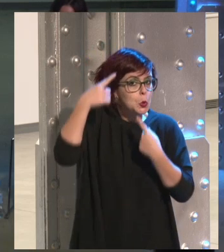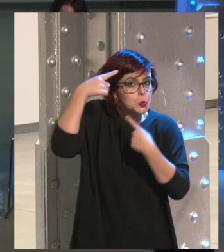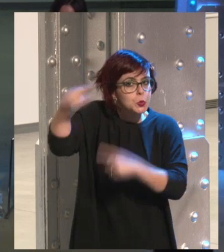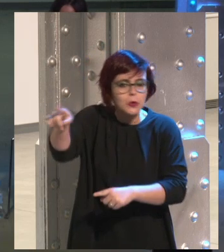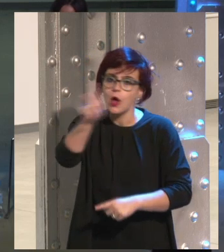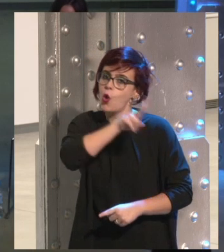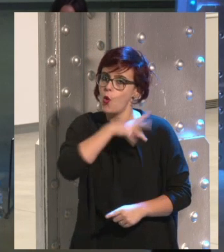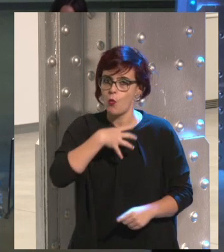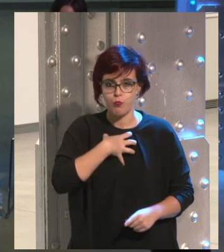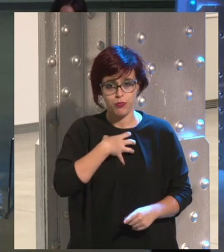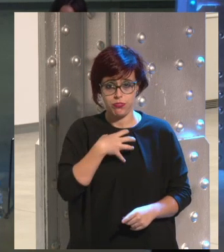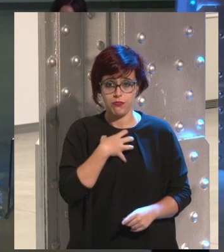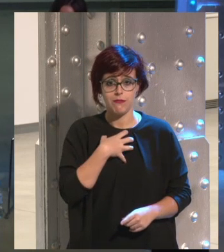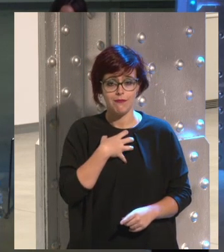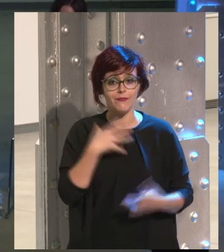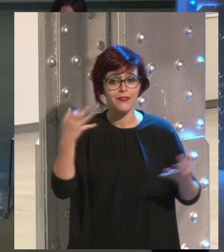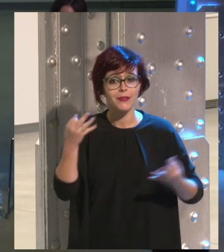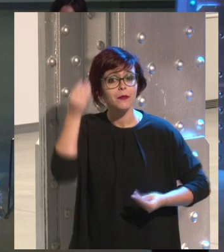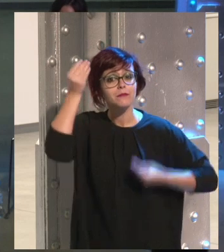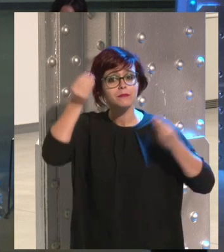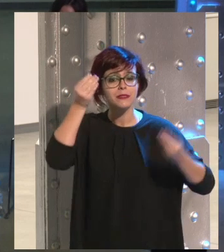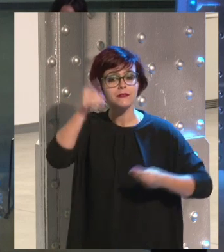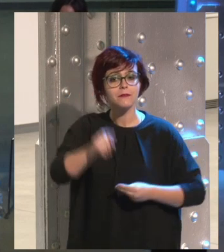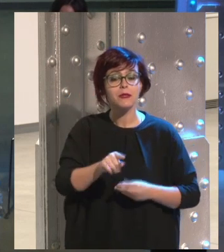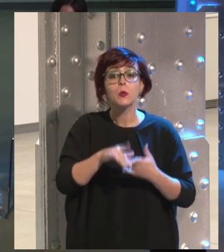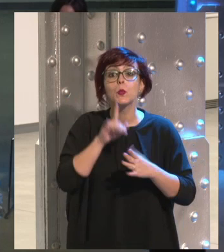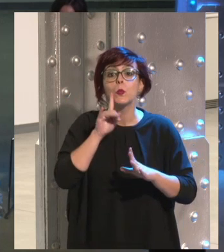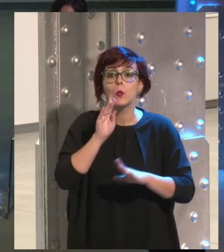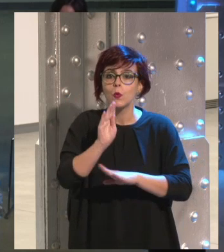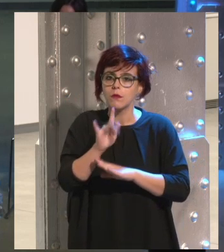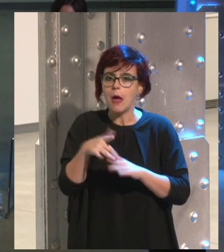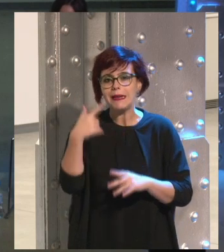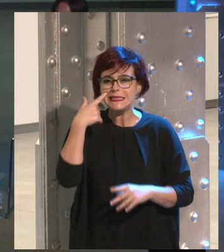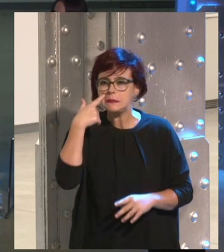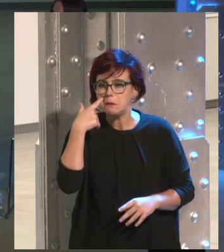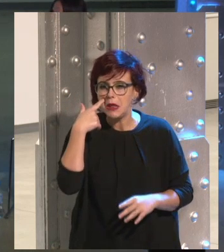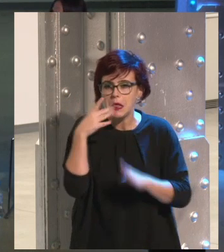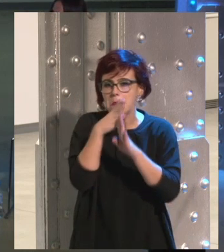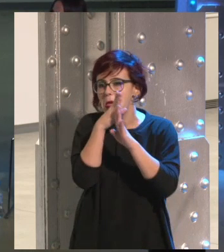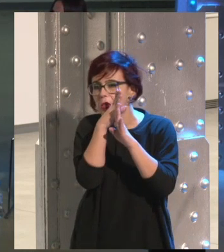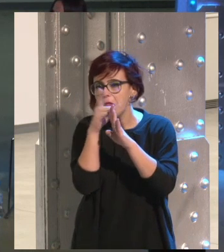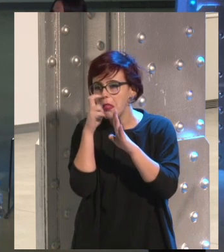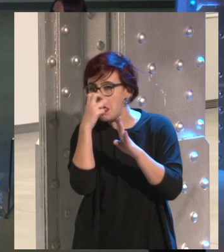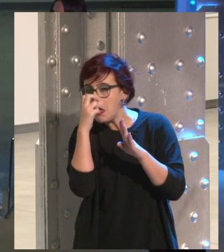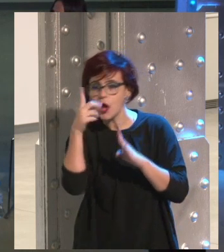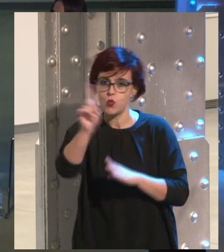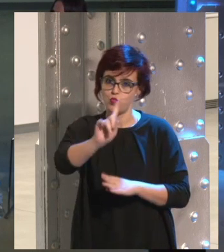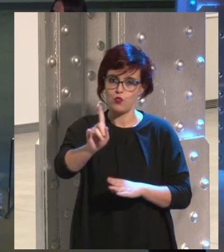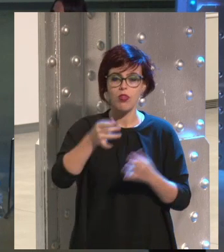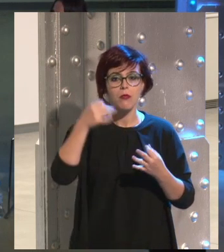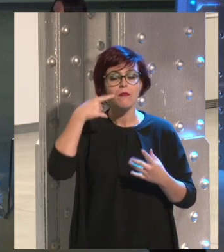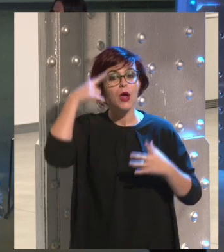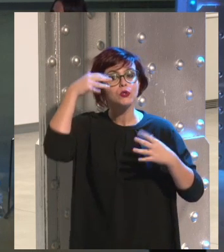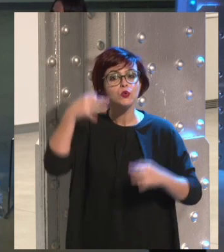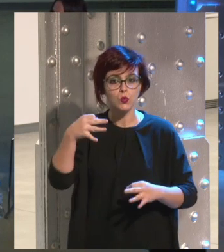apañes. Entonces, hay que entrar también, cuidado, no ser espía, y hay que utilizar el sentido común.